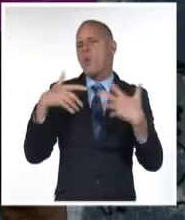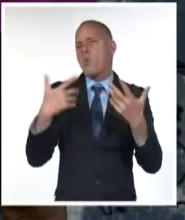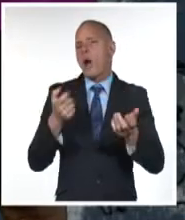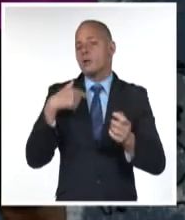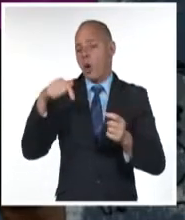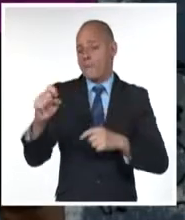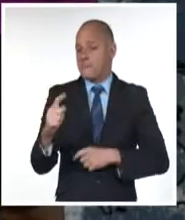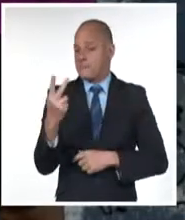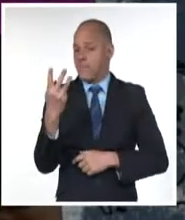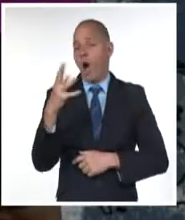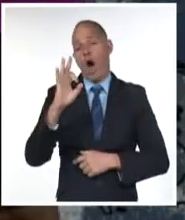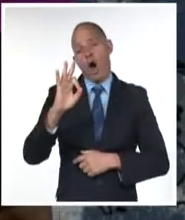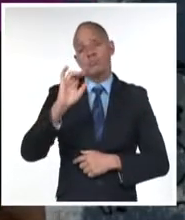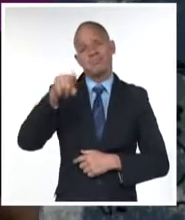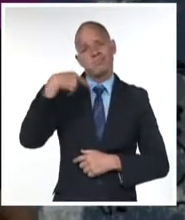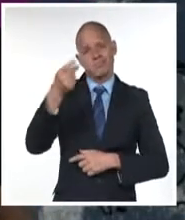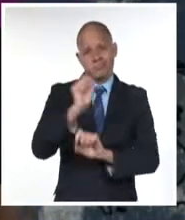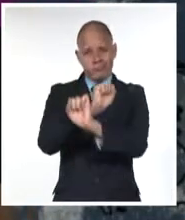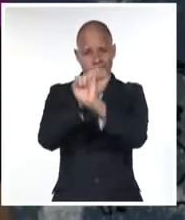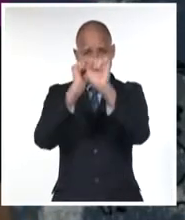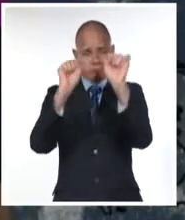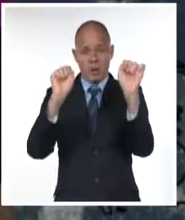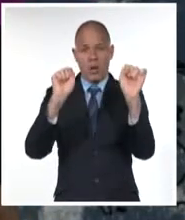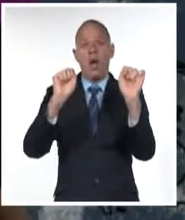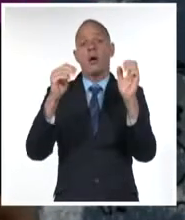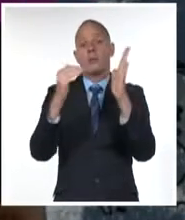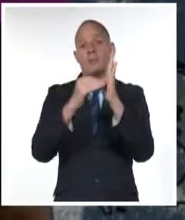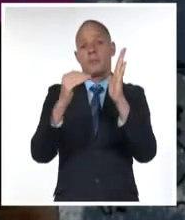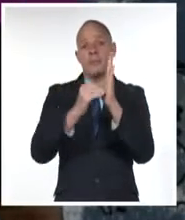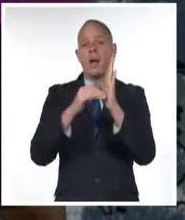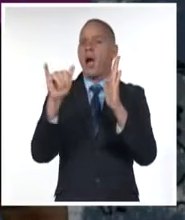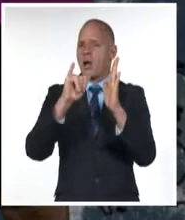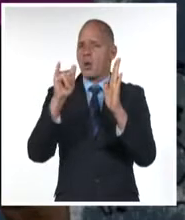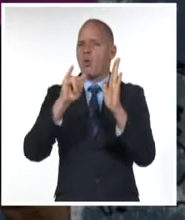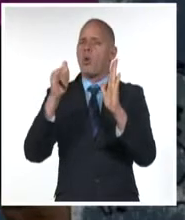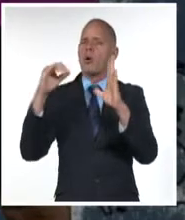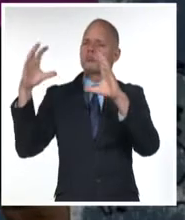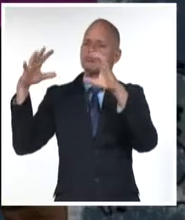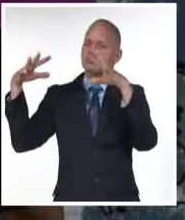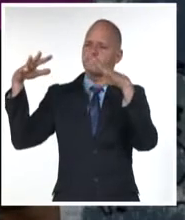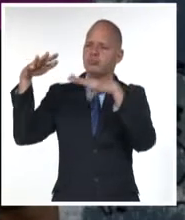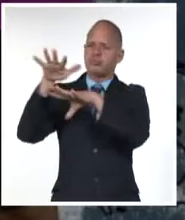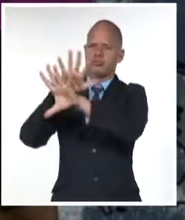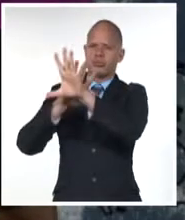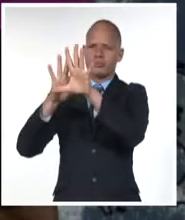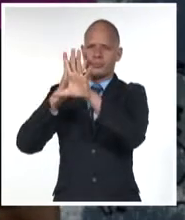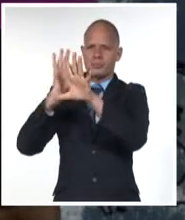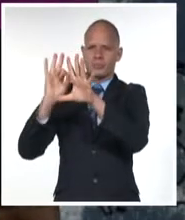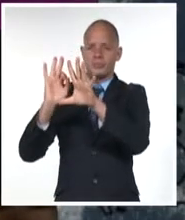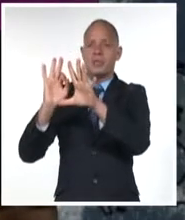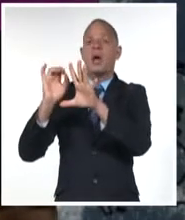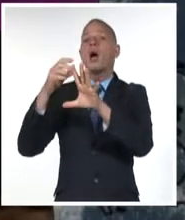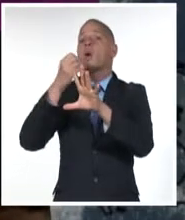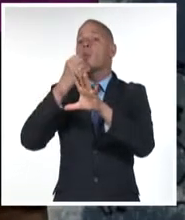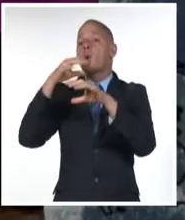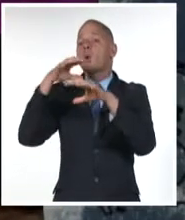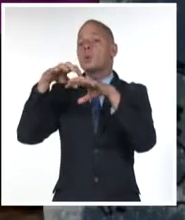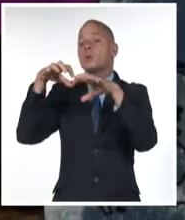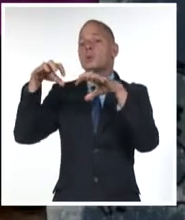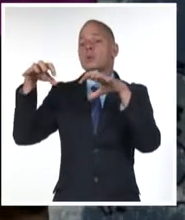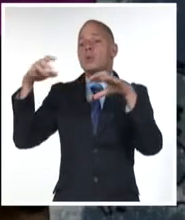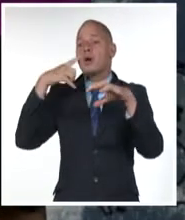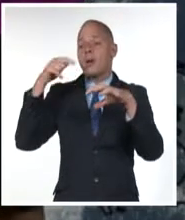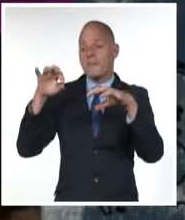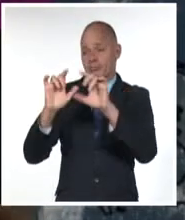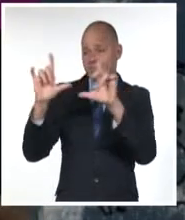y la mañana, y por la tarde se incrementará los nublados hacia zonas de la costa norte occidental con algunos chubascos y lluvias. Observen hoy en esta imagen